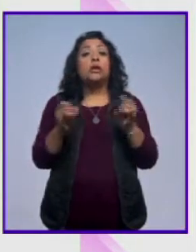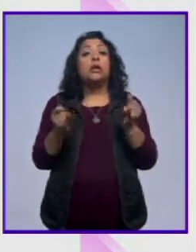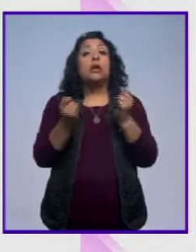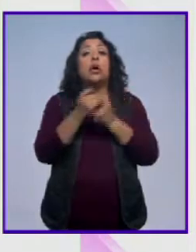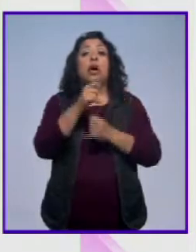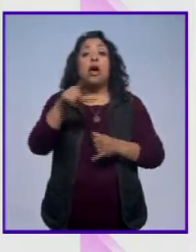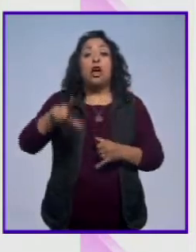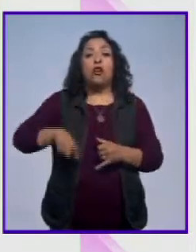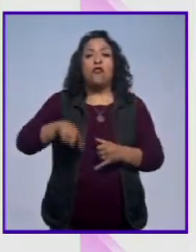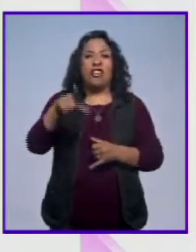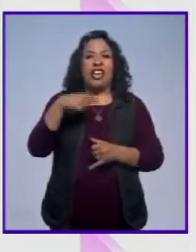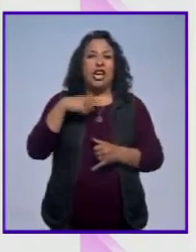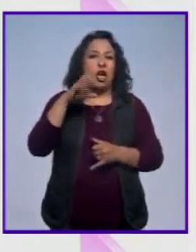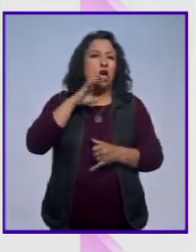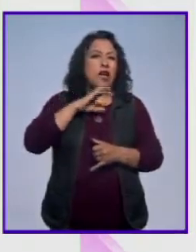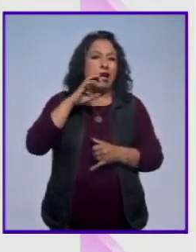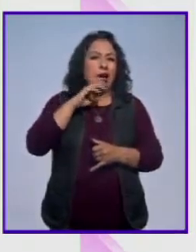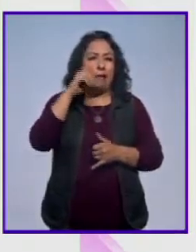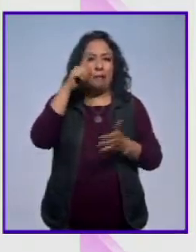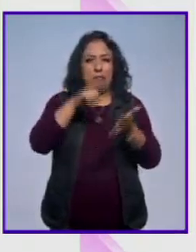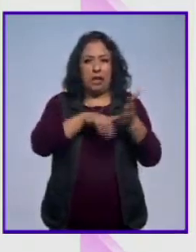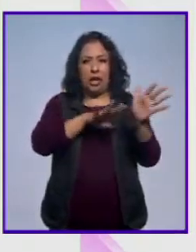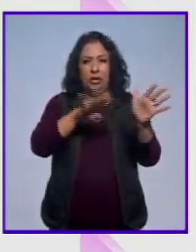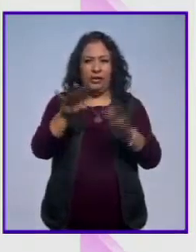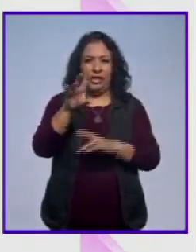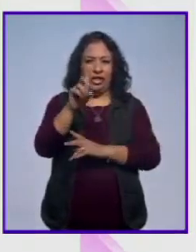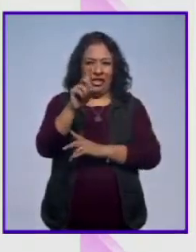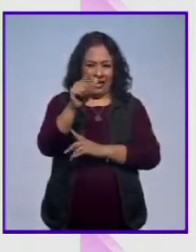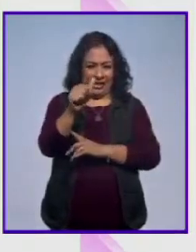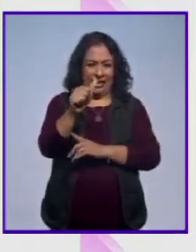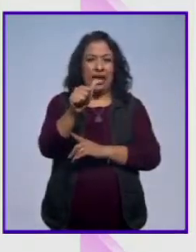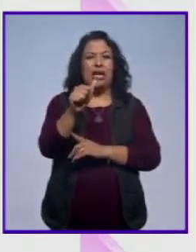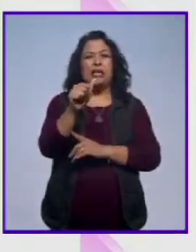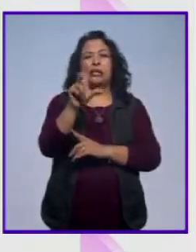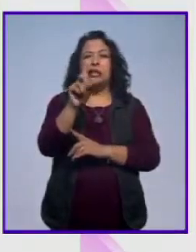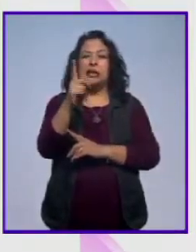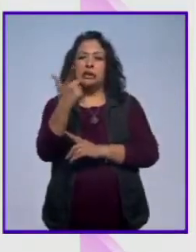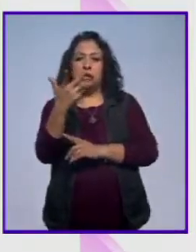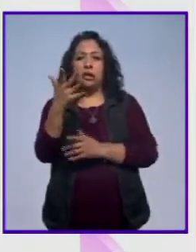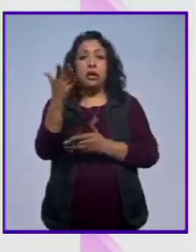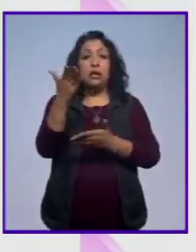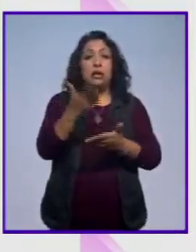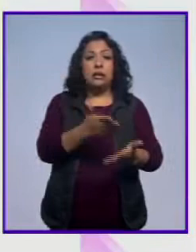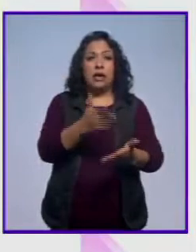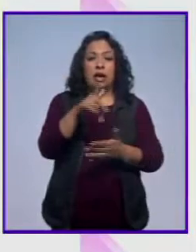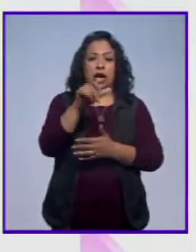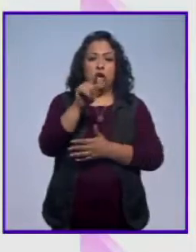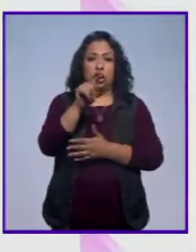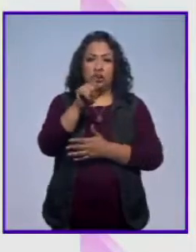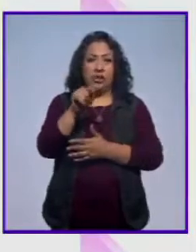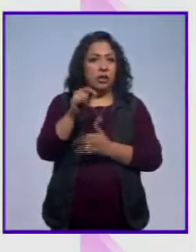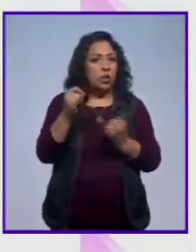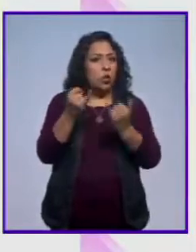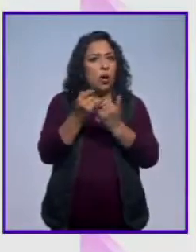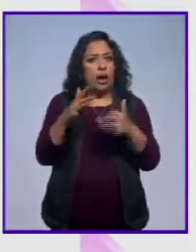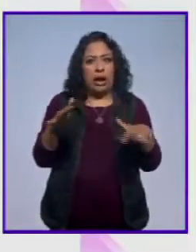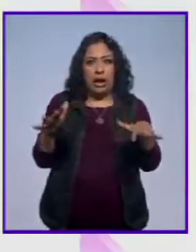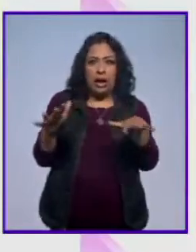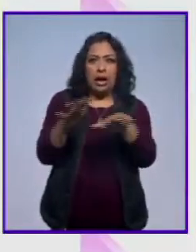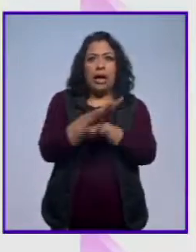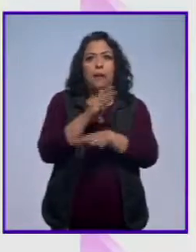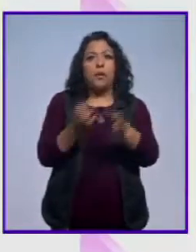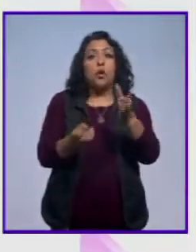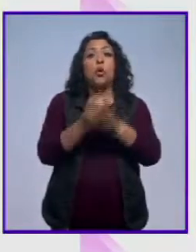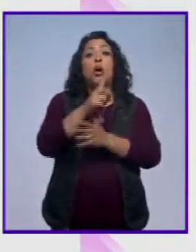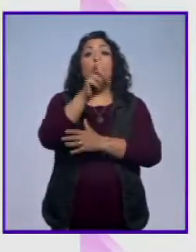en el gobierno de Lázaro Cárdenas en 1936-37 llega el offset a México y otro cambio. Y